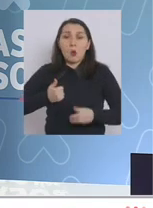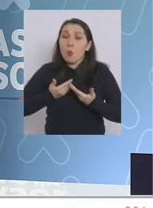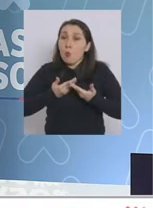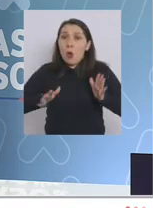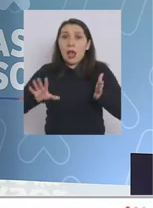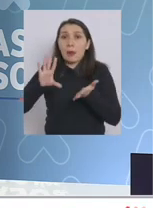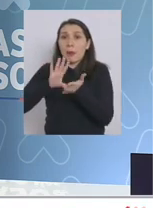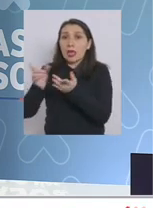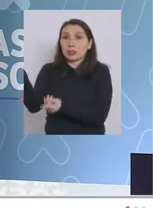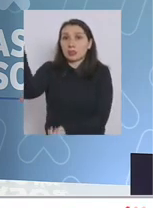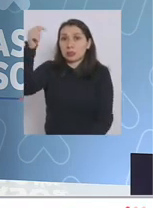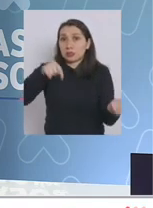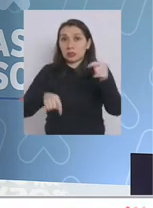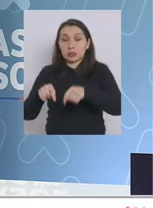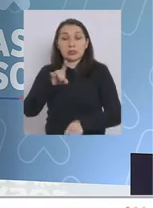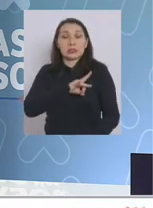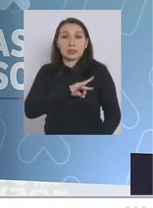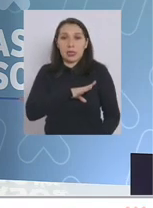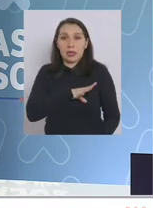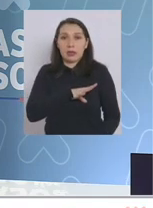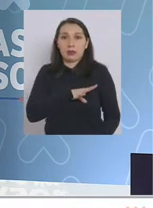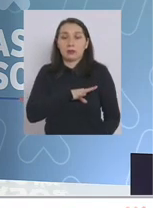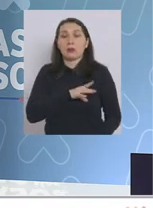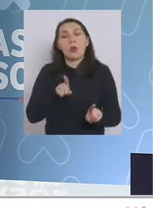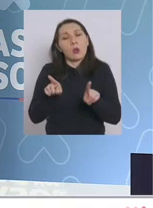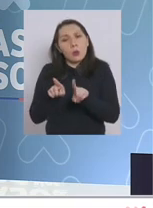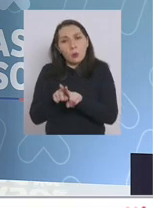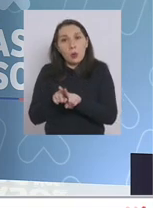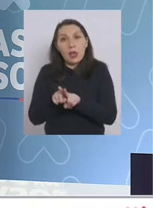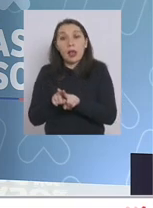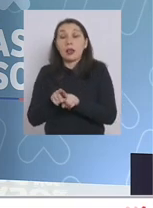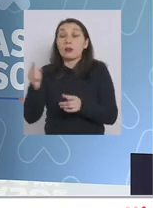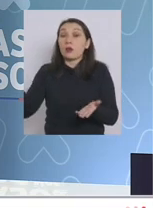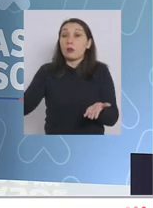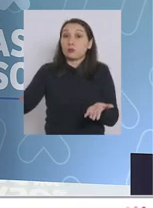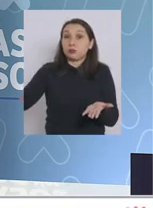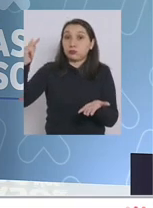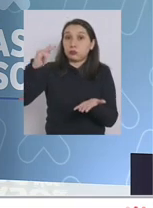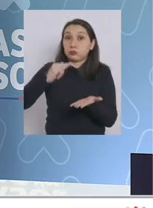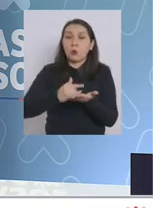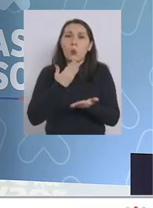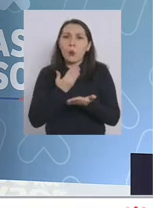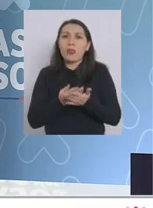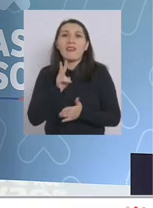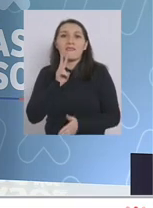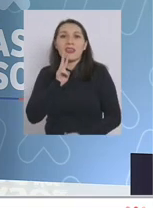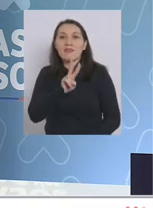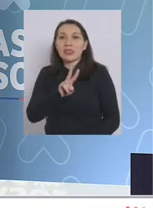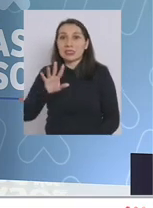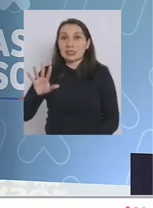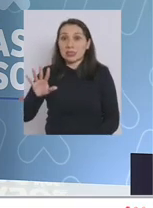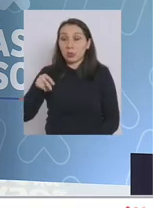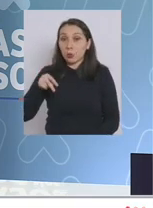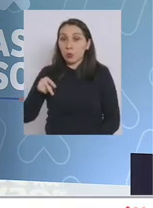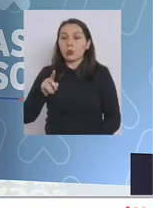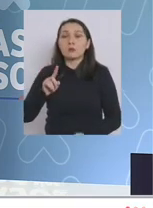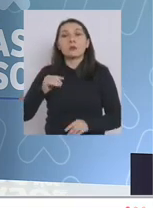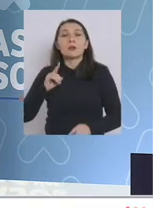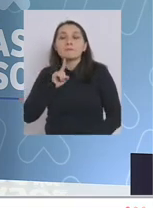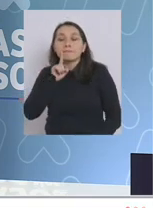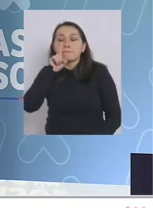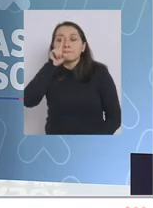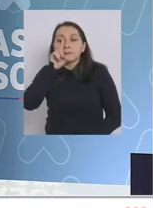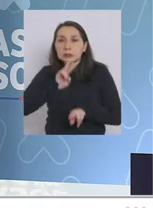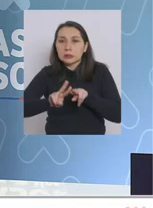cualquier extranjero ingresar al país no obstante a su llegada que será el viernes 25 se les realizará un PCR